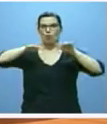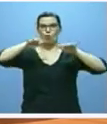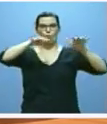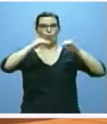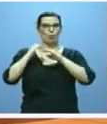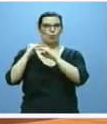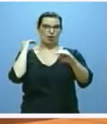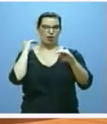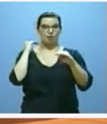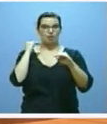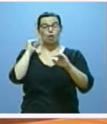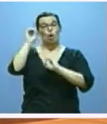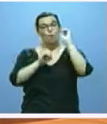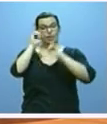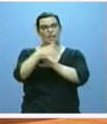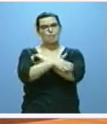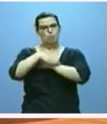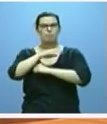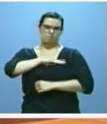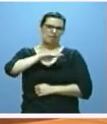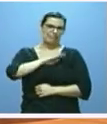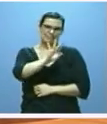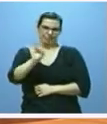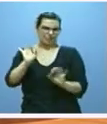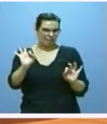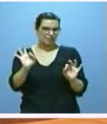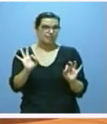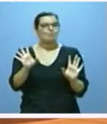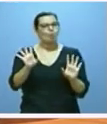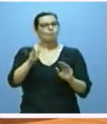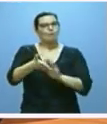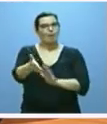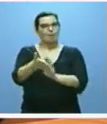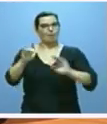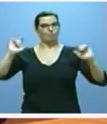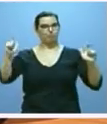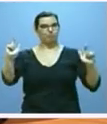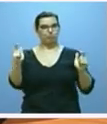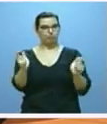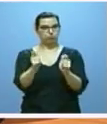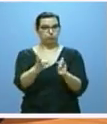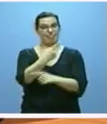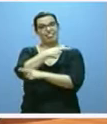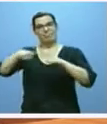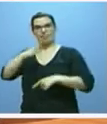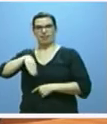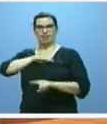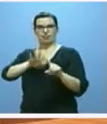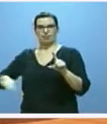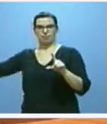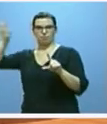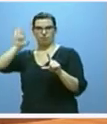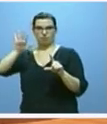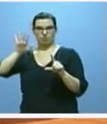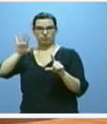riesgo de pobreza aún sin duda elevada, pero que sigue descendiendo frente a lo que ocurre en la media de España y que se sitúa